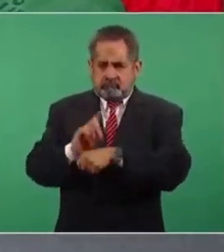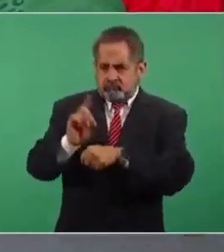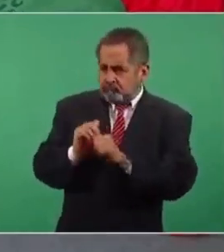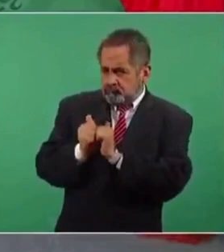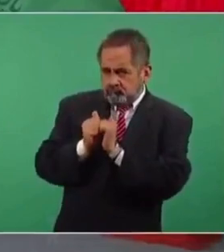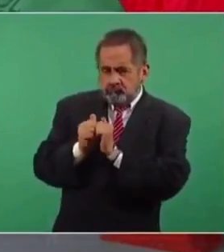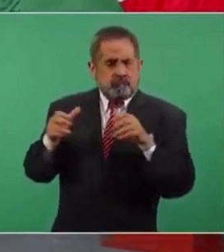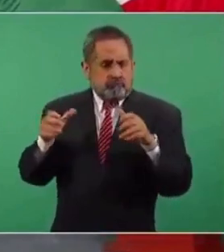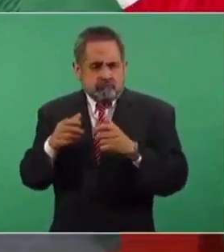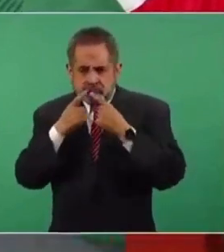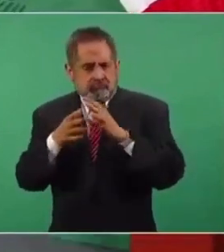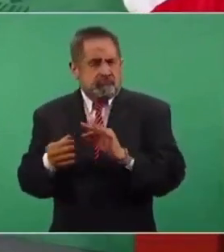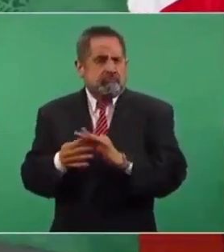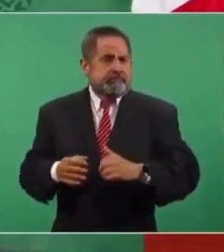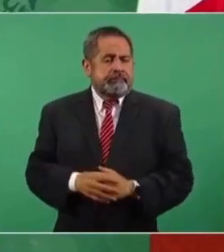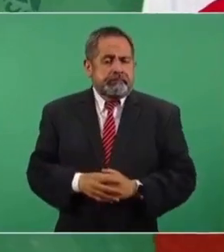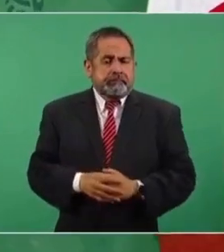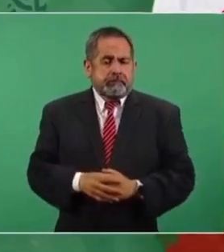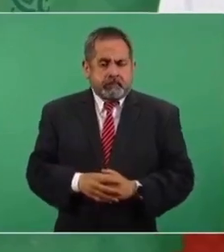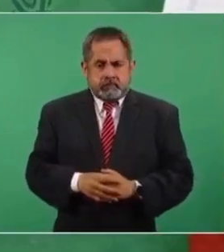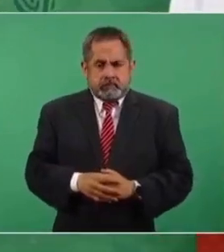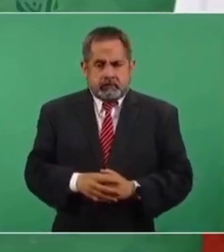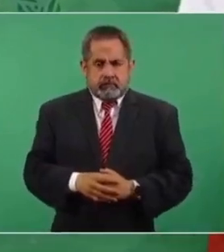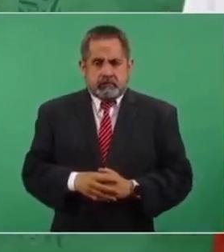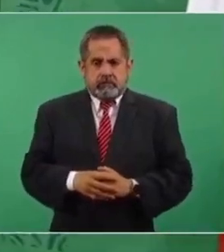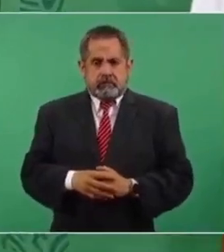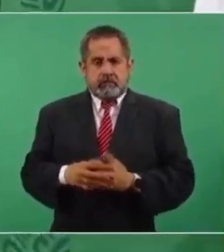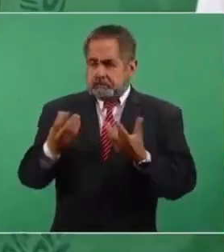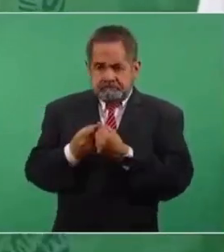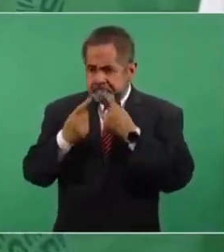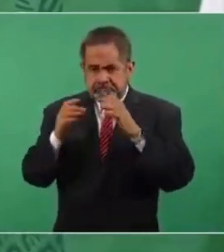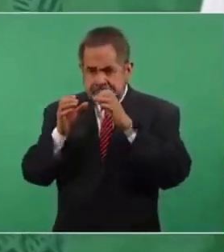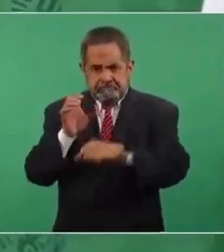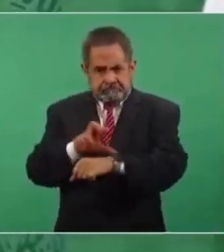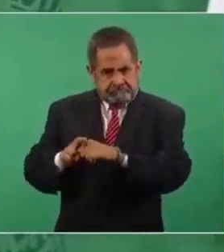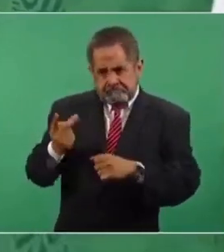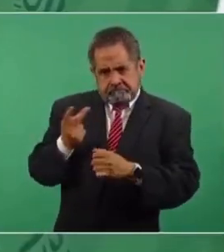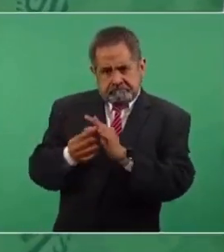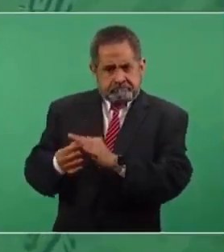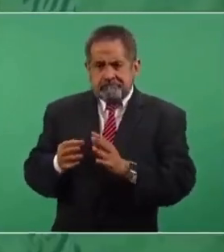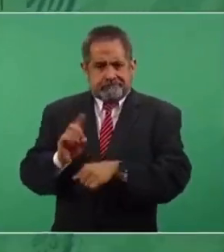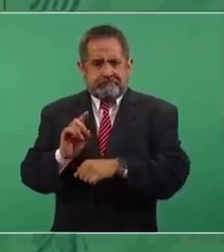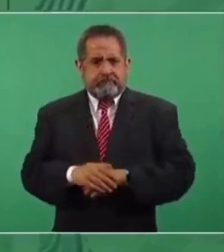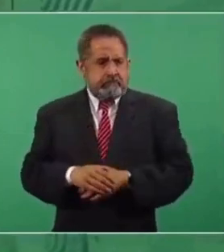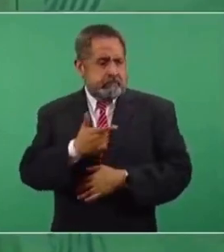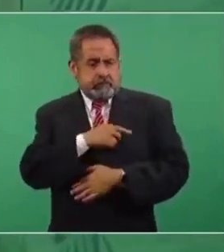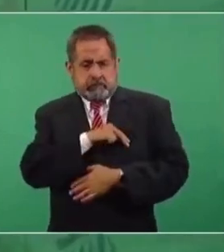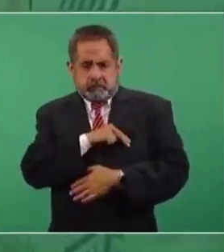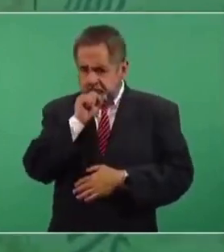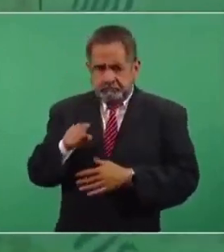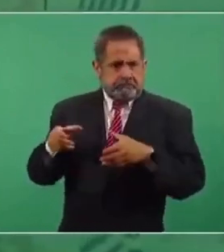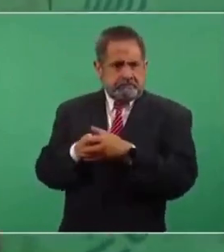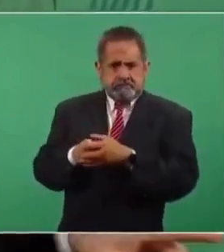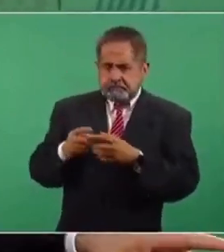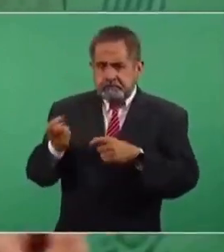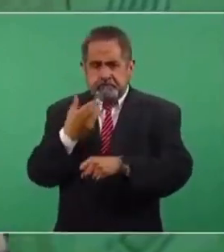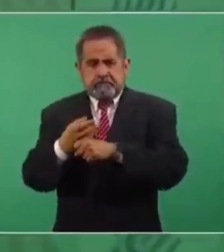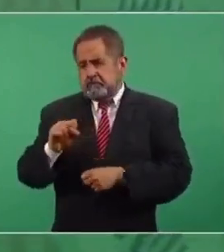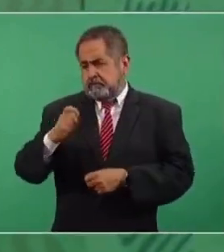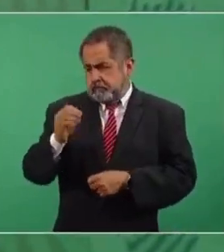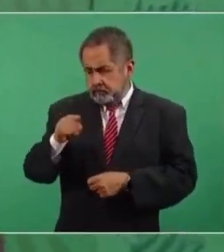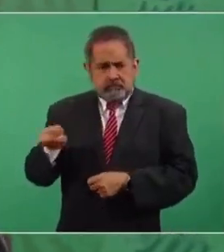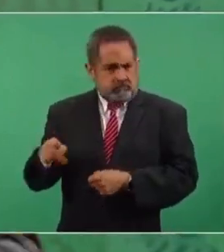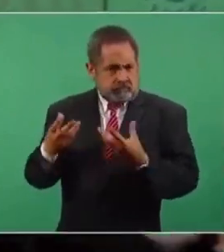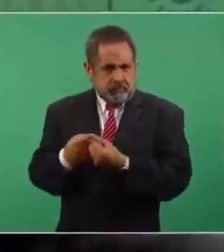hay comunicación, hay coordinación, la Guardia Nacional, la Secretaría de